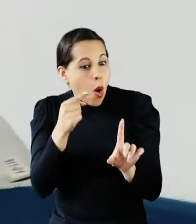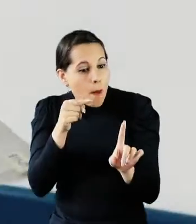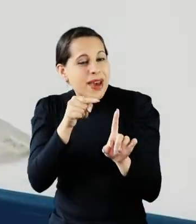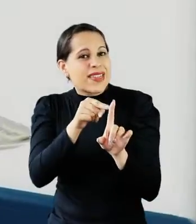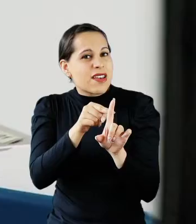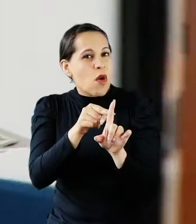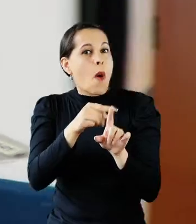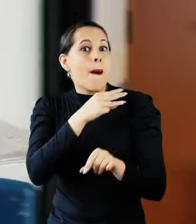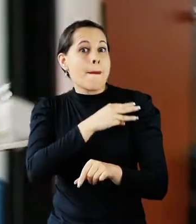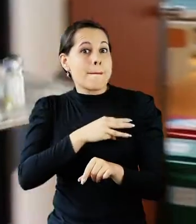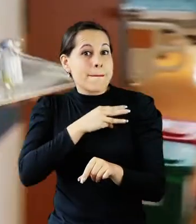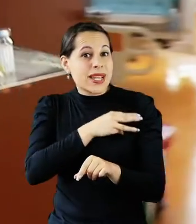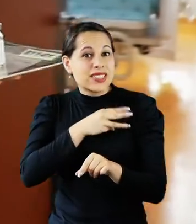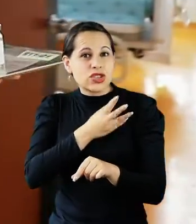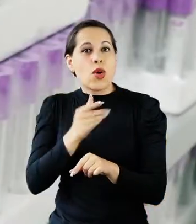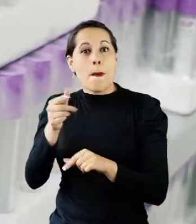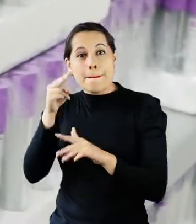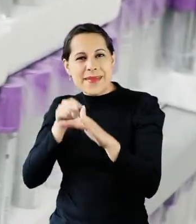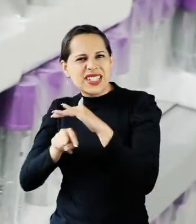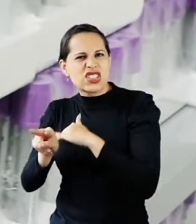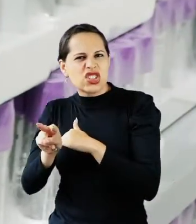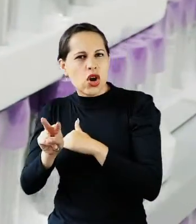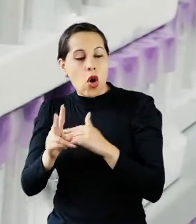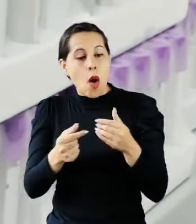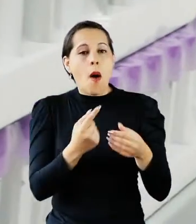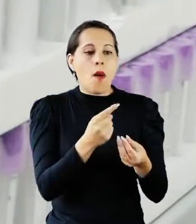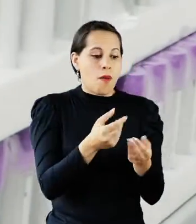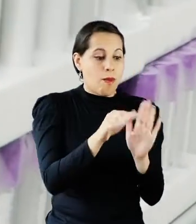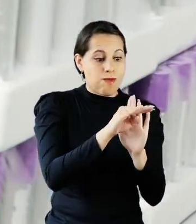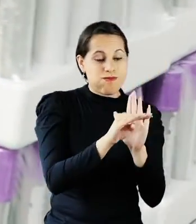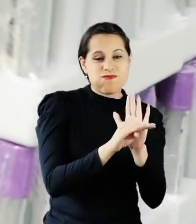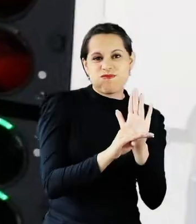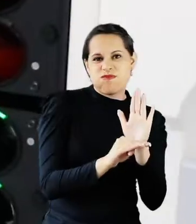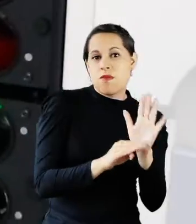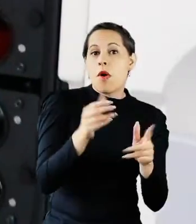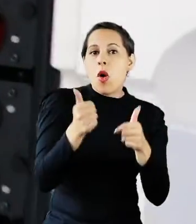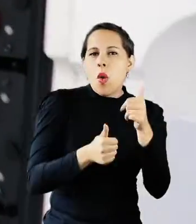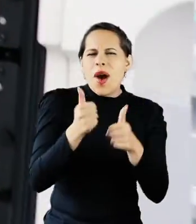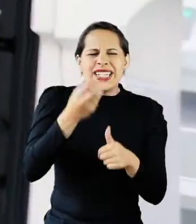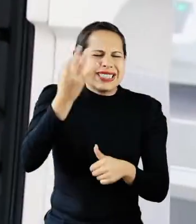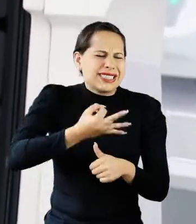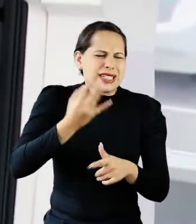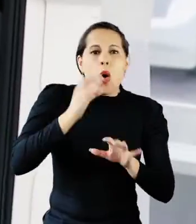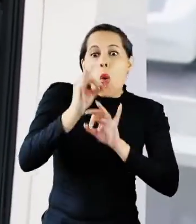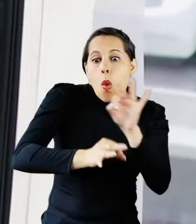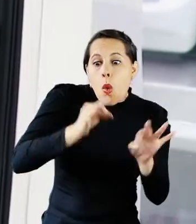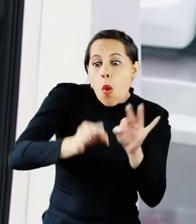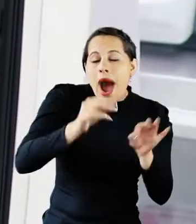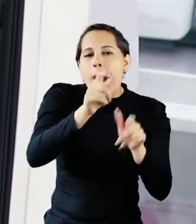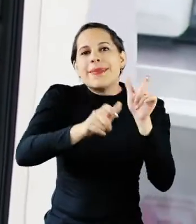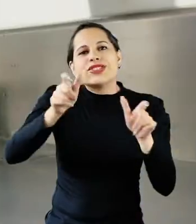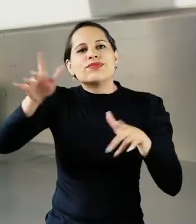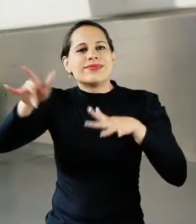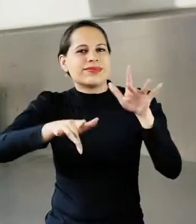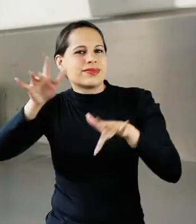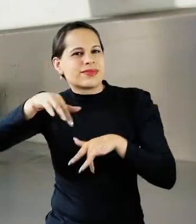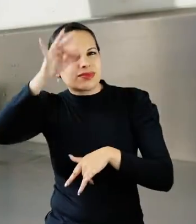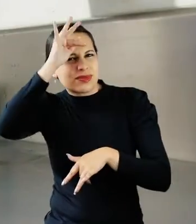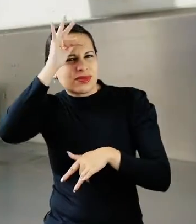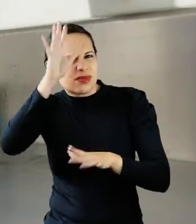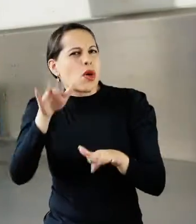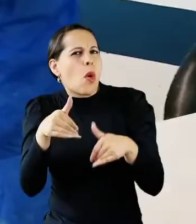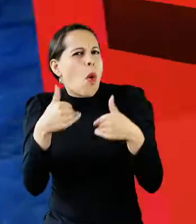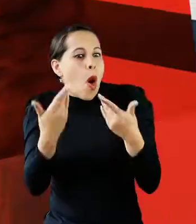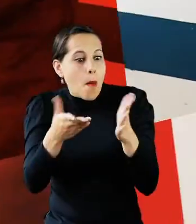el cumplimiento de la misión y el logro de la visión, con base a la política trabajamos para asumir en todas sus instancias la seguridad del paciente realizando